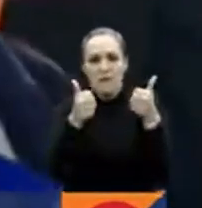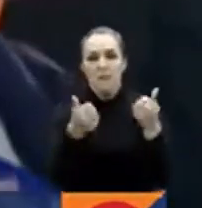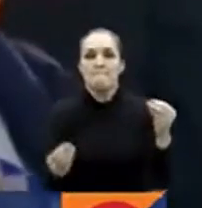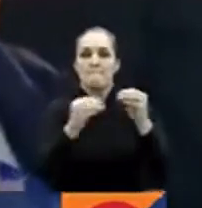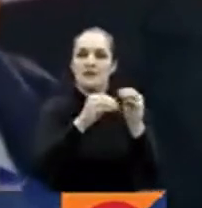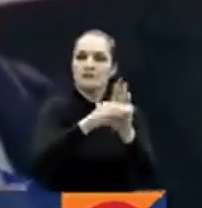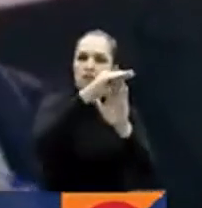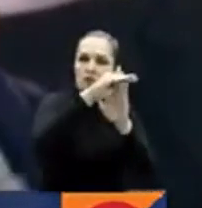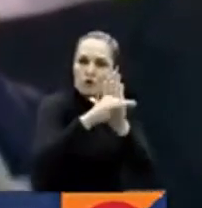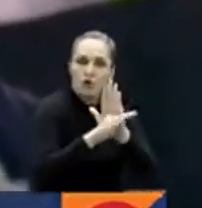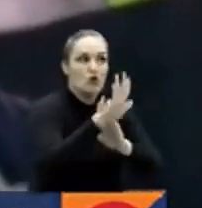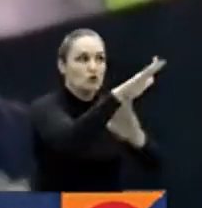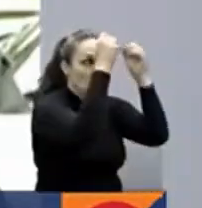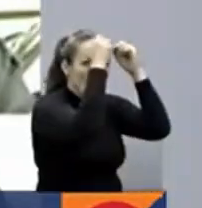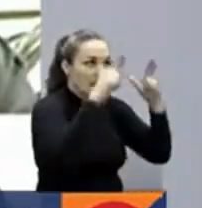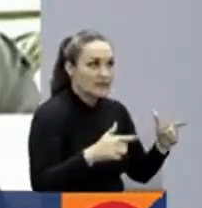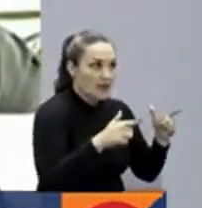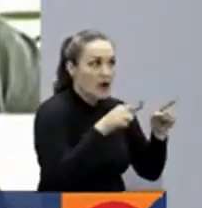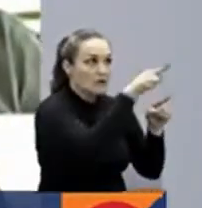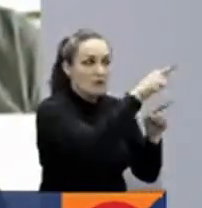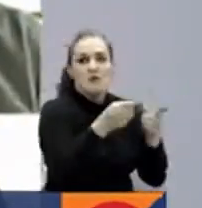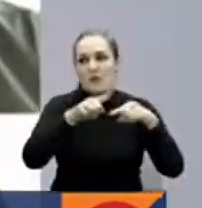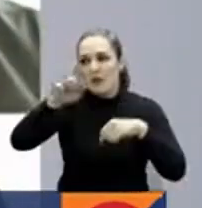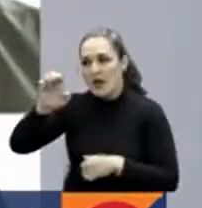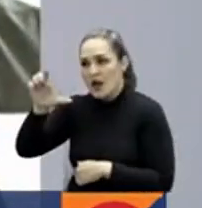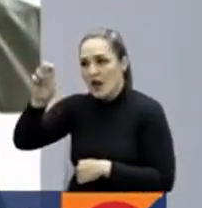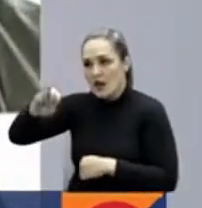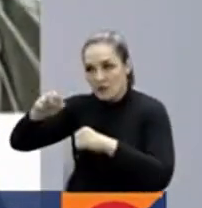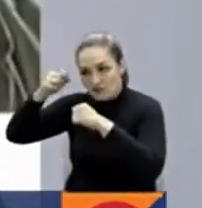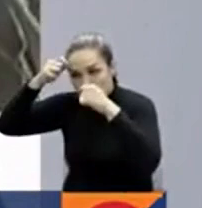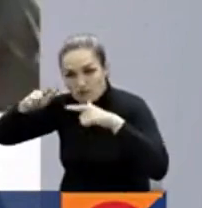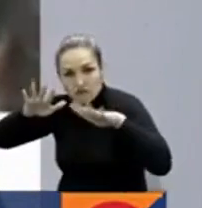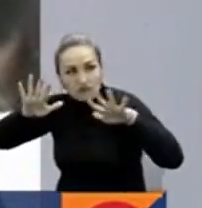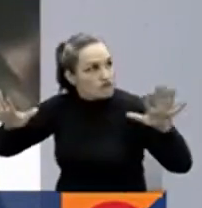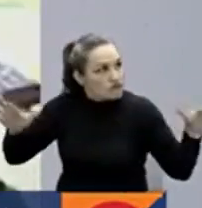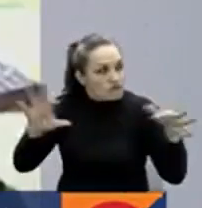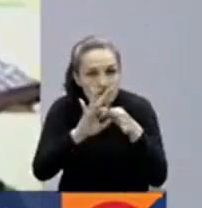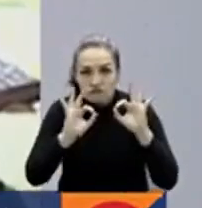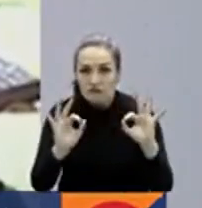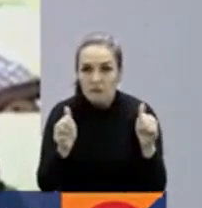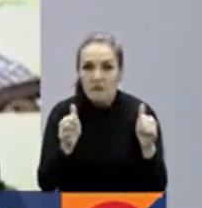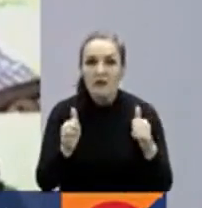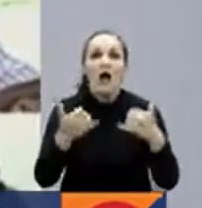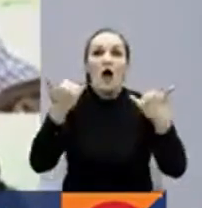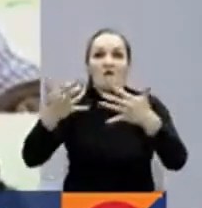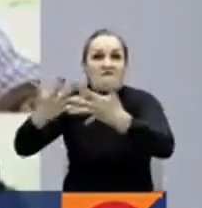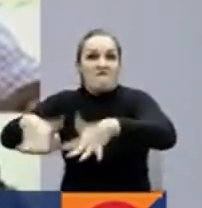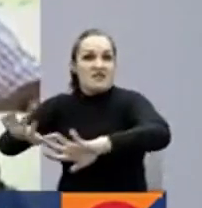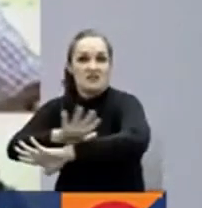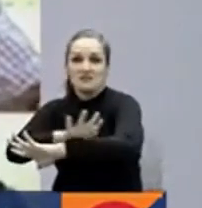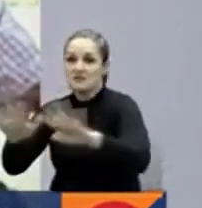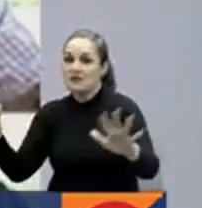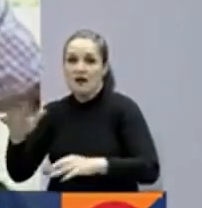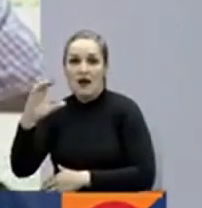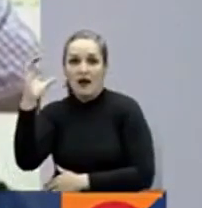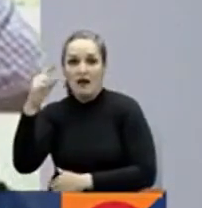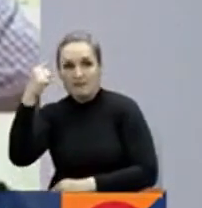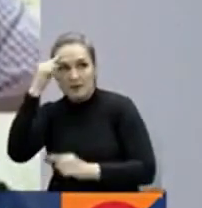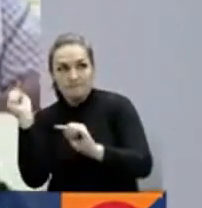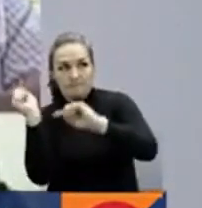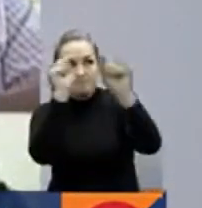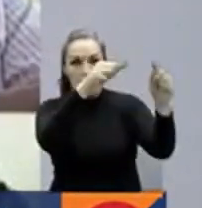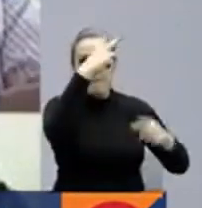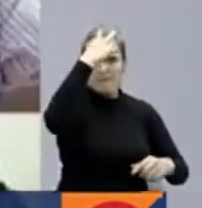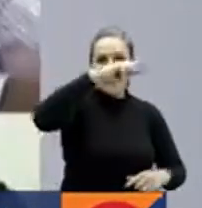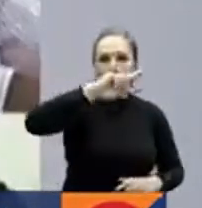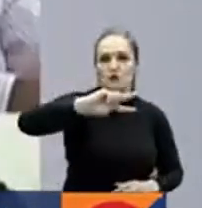las Fuerzas Armadas del Estado de la Revolución. De momento los equipos negociadores se despiden de Caracas y ya piensan en México, sede